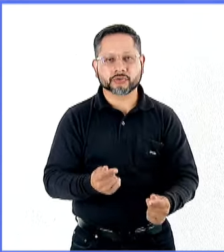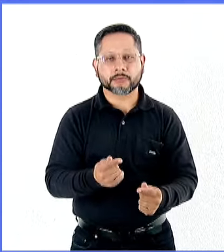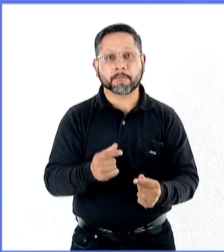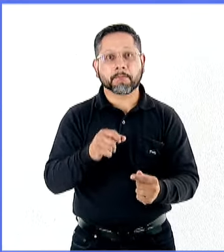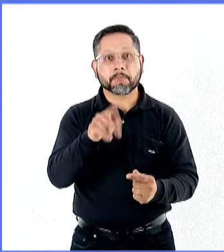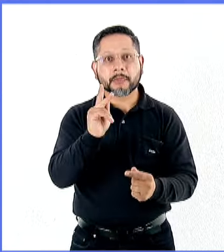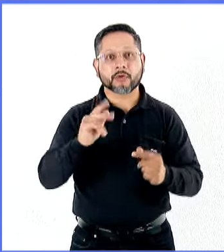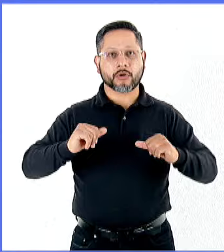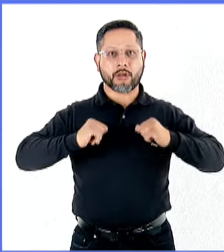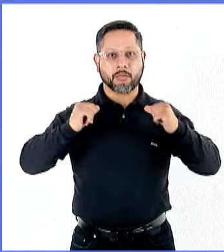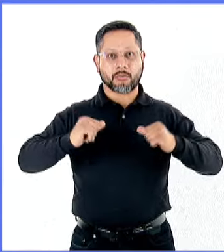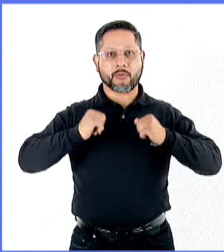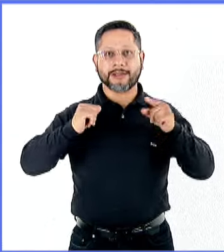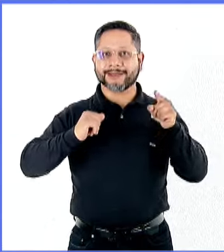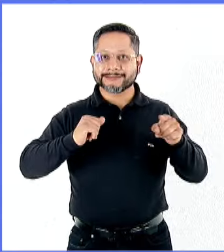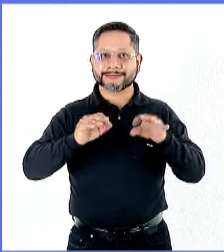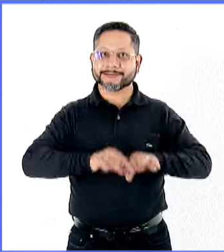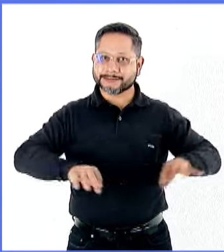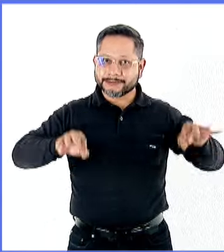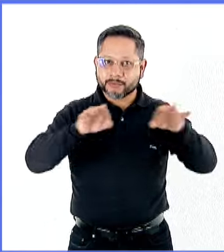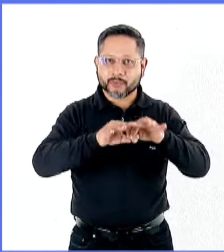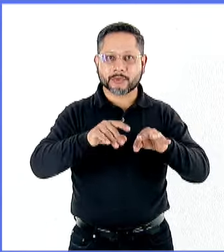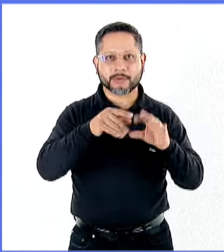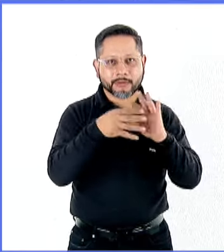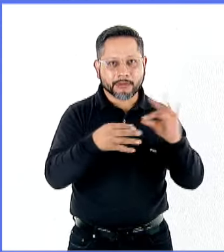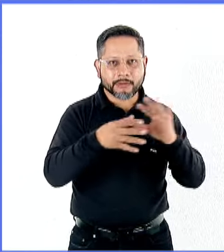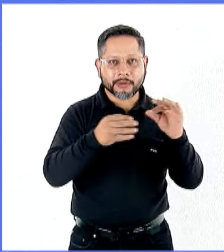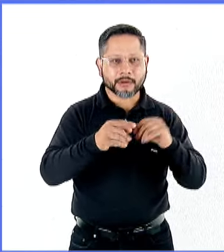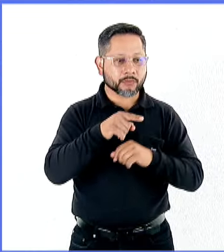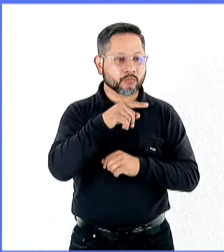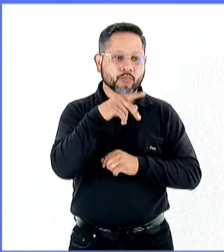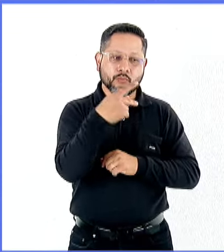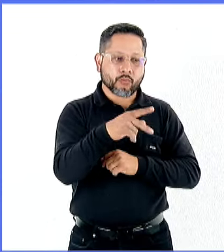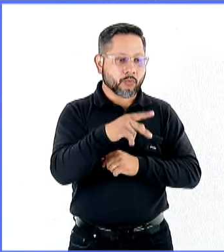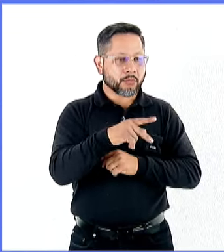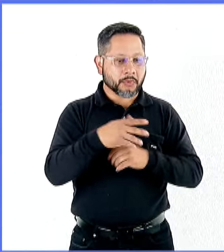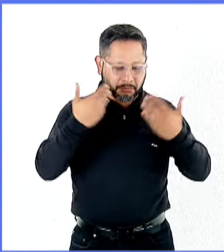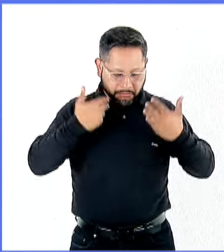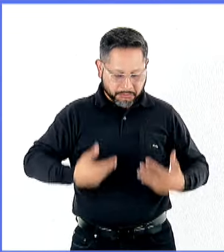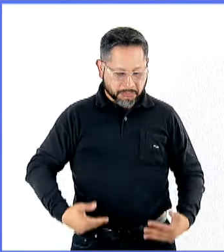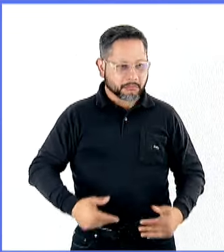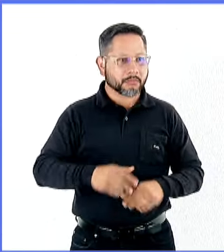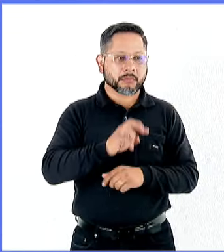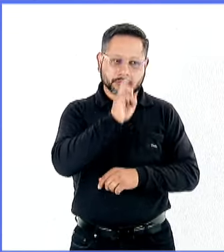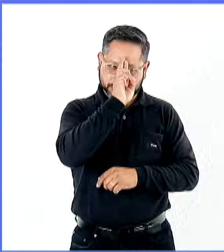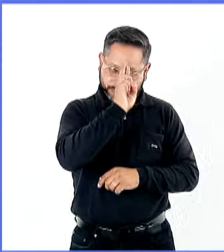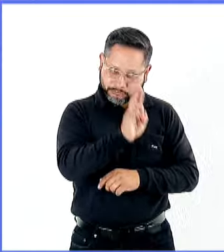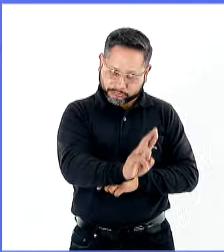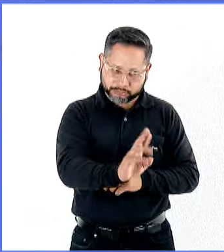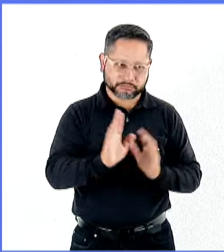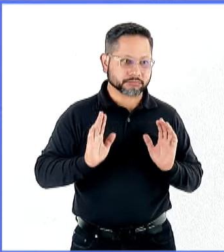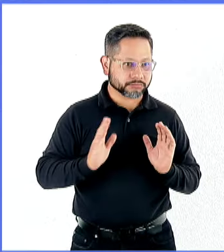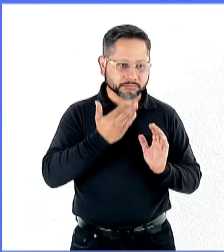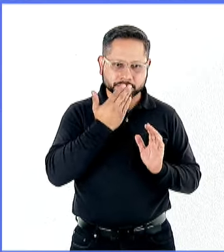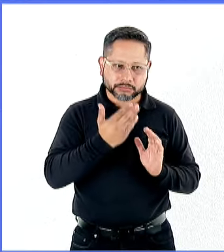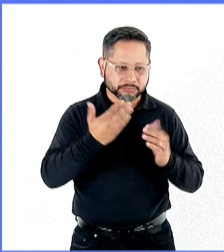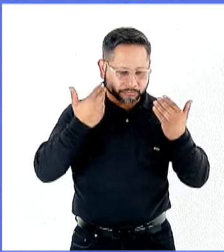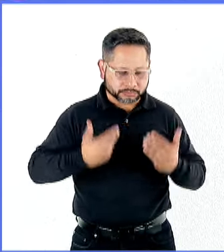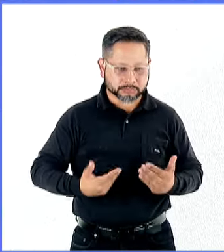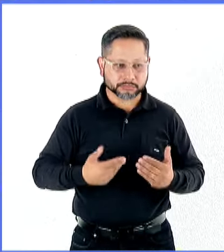adolescentes, evidentemente, también es importante enseñarles a respetar su privacidad, pero hablar abiertamente de los riesgos que pudiera haber.